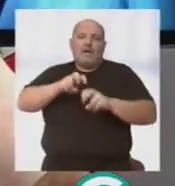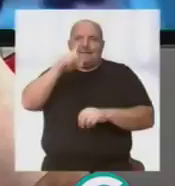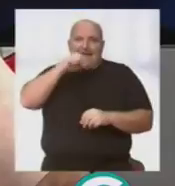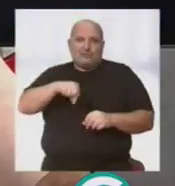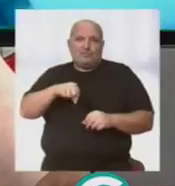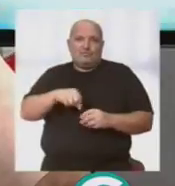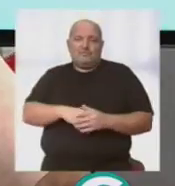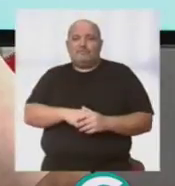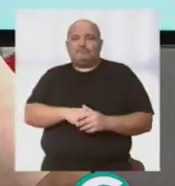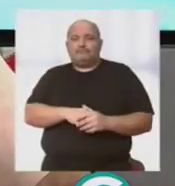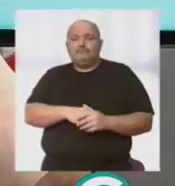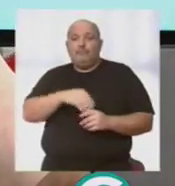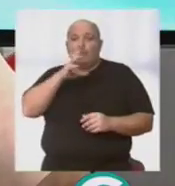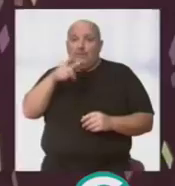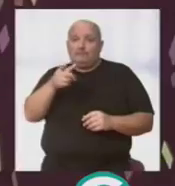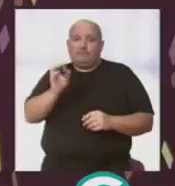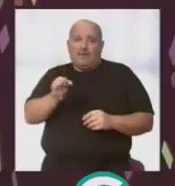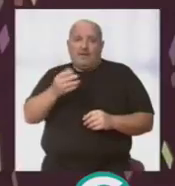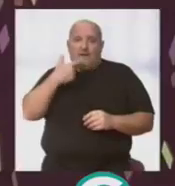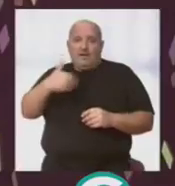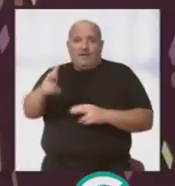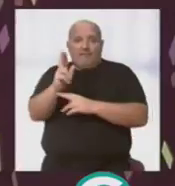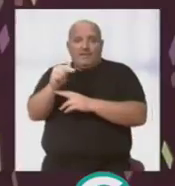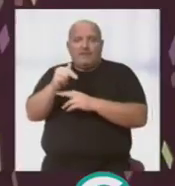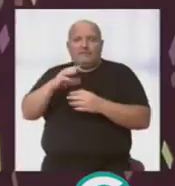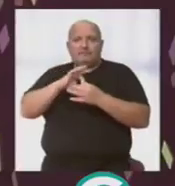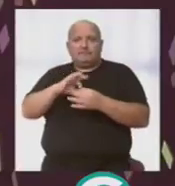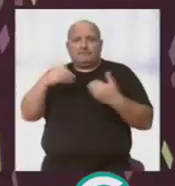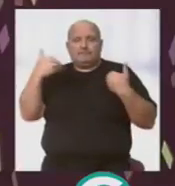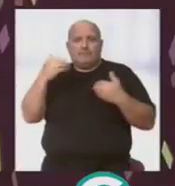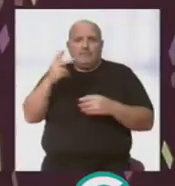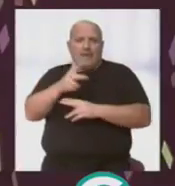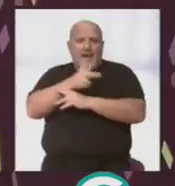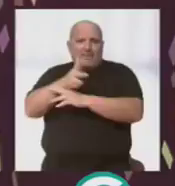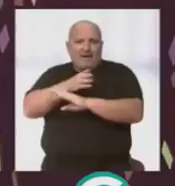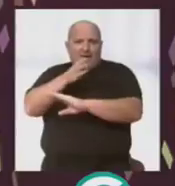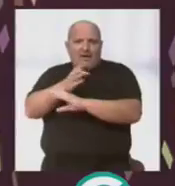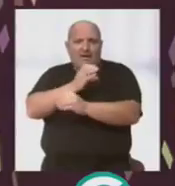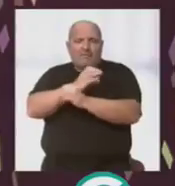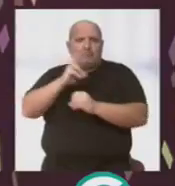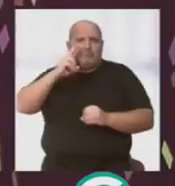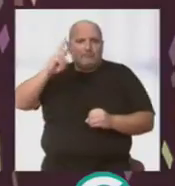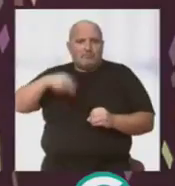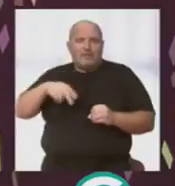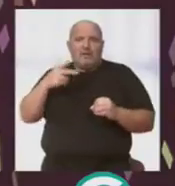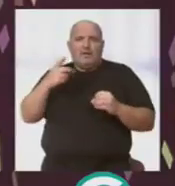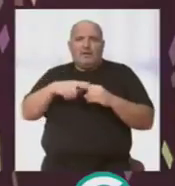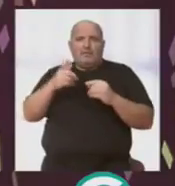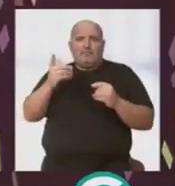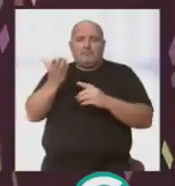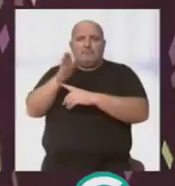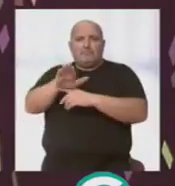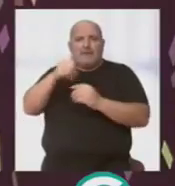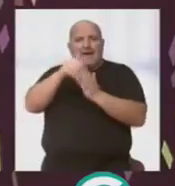año. Precisamente, bueno, pues el viernes asistían nuestras cámaras para dar fe del acto de presentación,